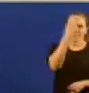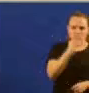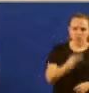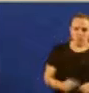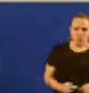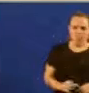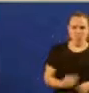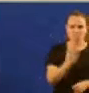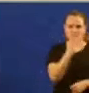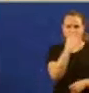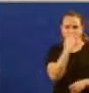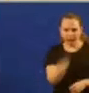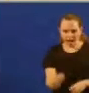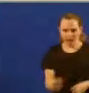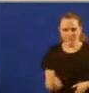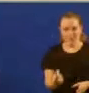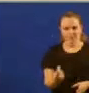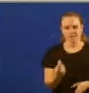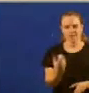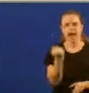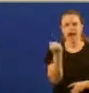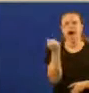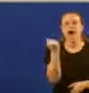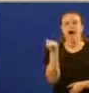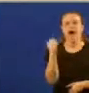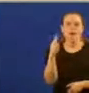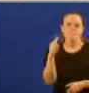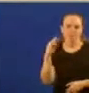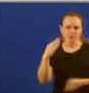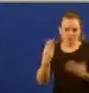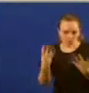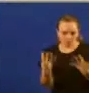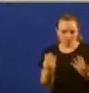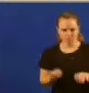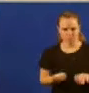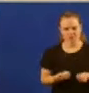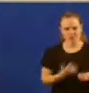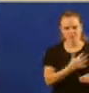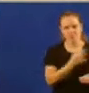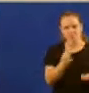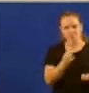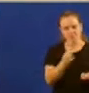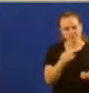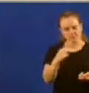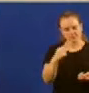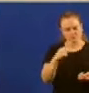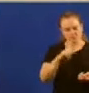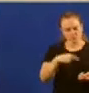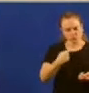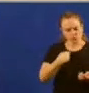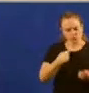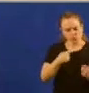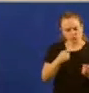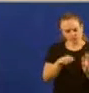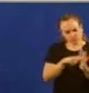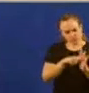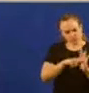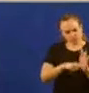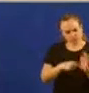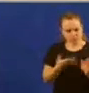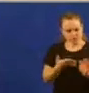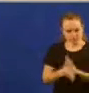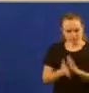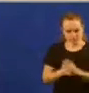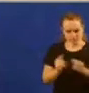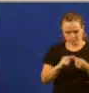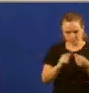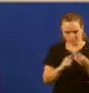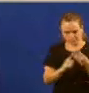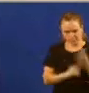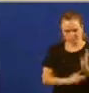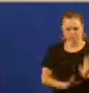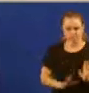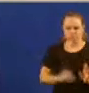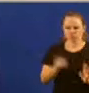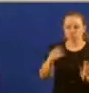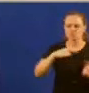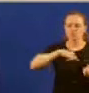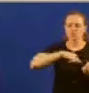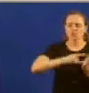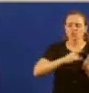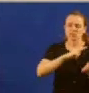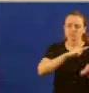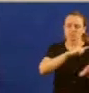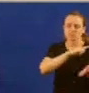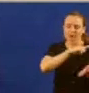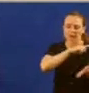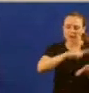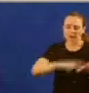AVE, na transferencia da P9 e noutras cuestións que lle direi ao longo desta intervención. Vostede non ten proxecto dunha Galicia en